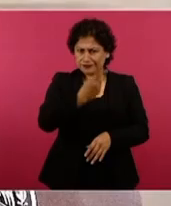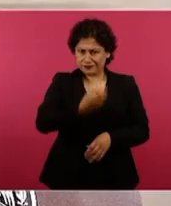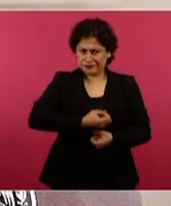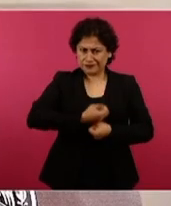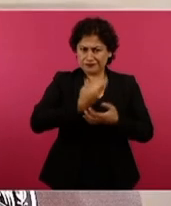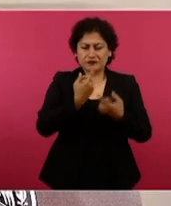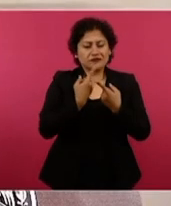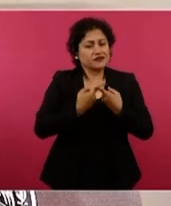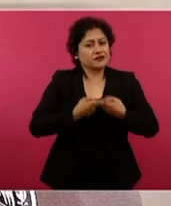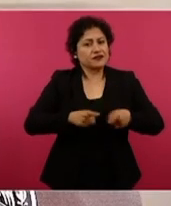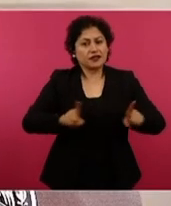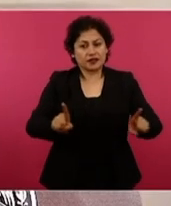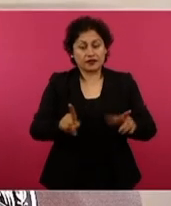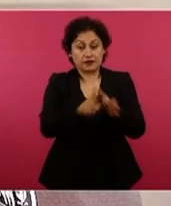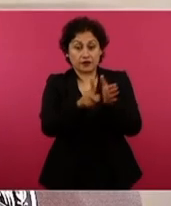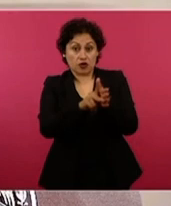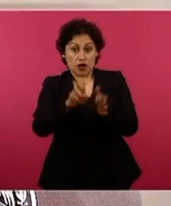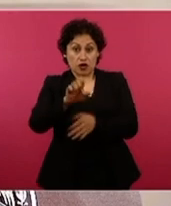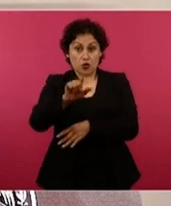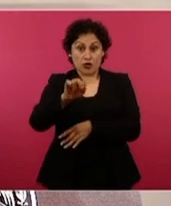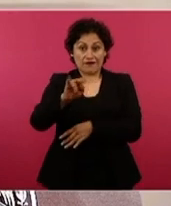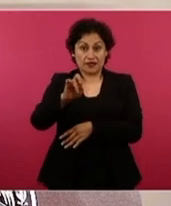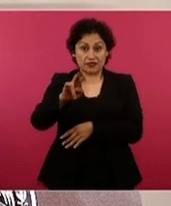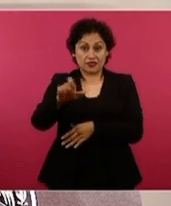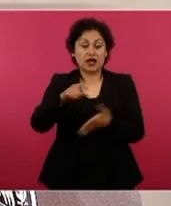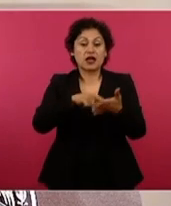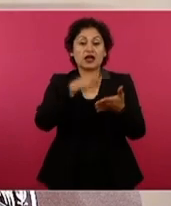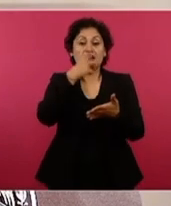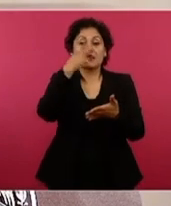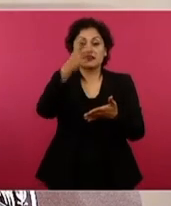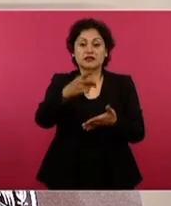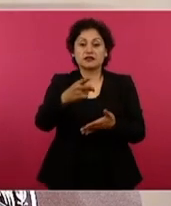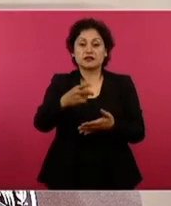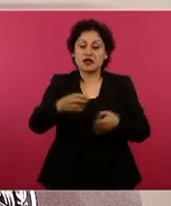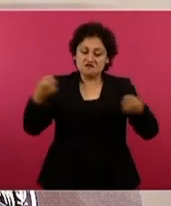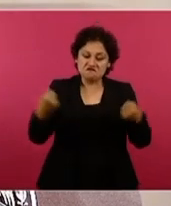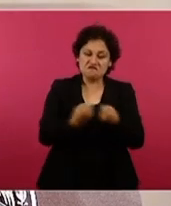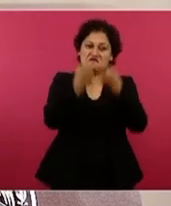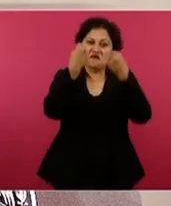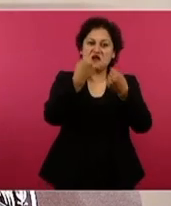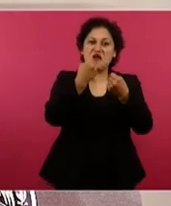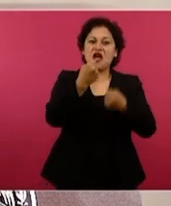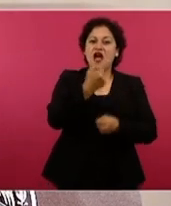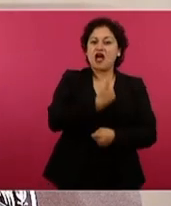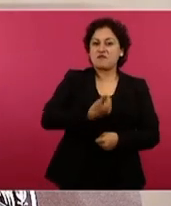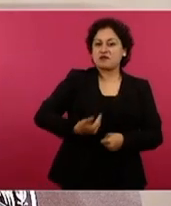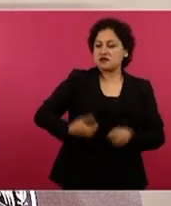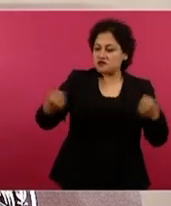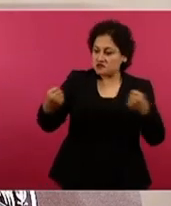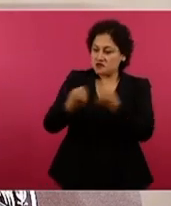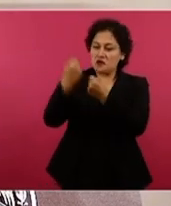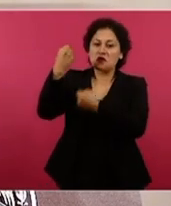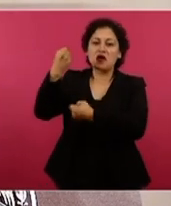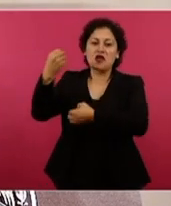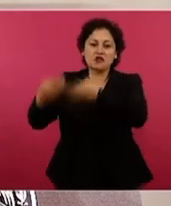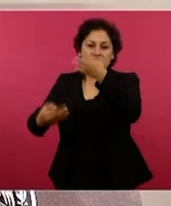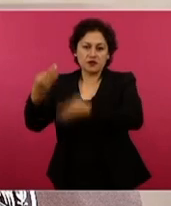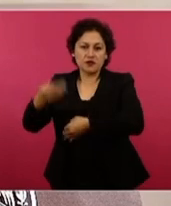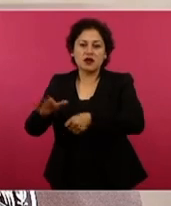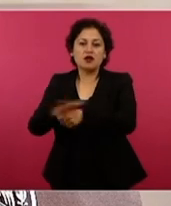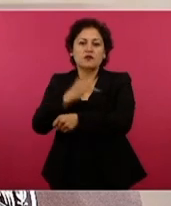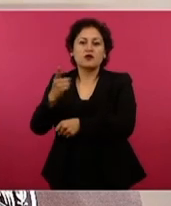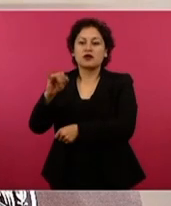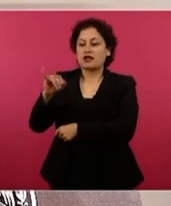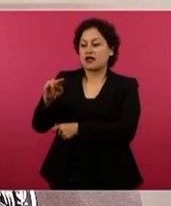El Universal publica en su portada AMLO choca con el tribunal, amenaza con desafuero. Luego de que el INE ordenó al presidente